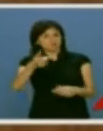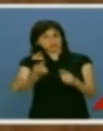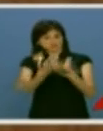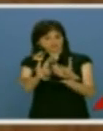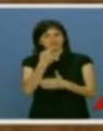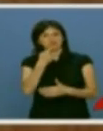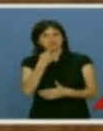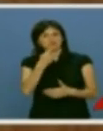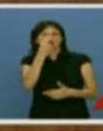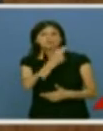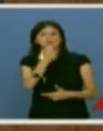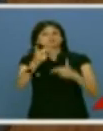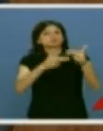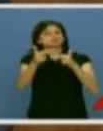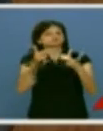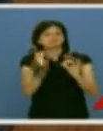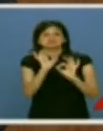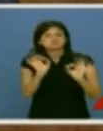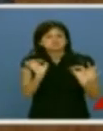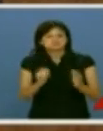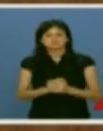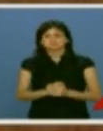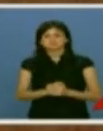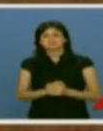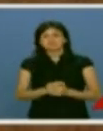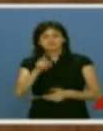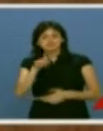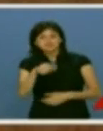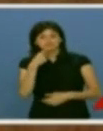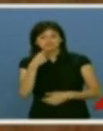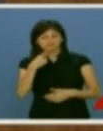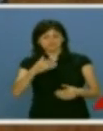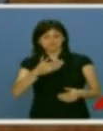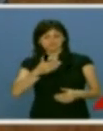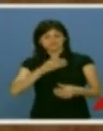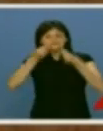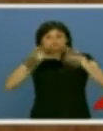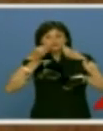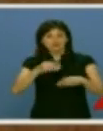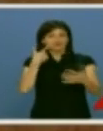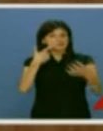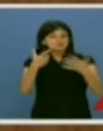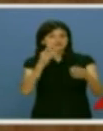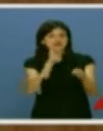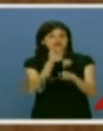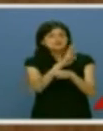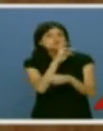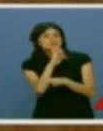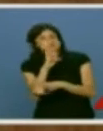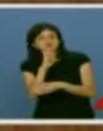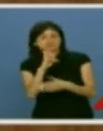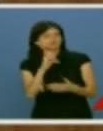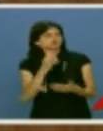pero sin ningún compromiso de construcción. Hablaremos, como no, de cómo conservar mejor nuestro patrimonio histórico y artístico. Y le seguiremos pidiendo que